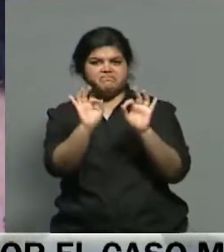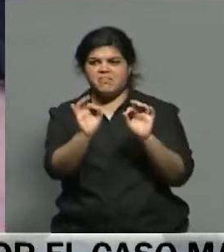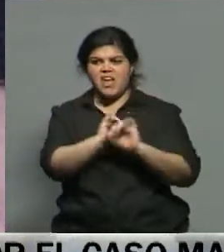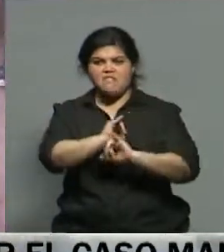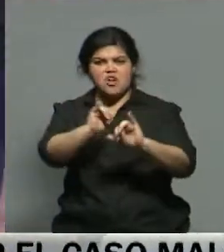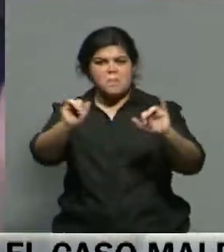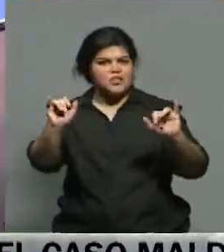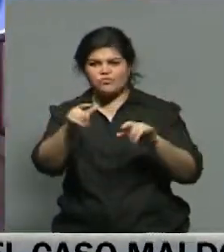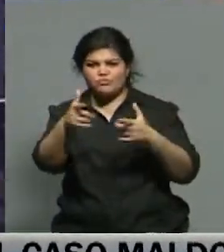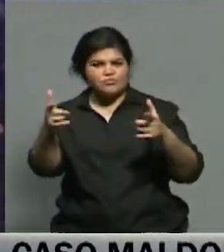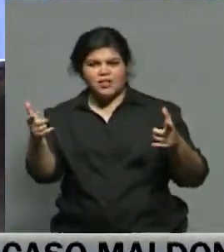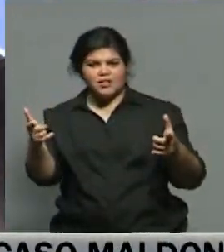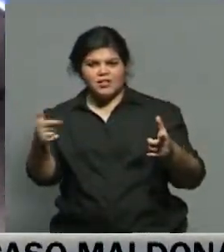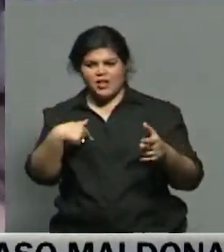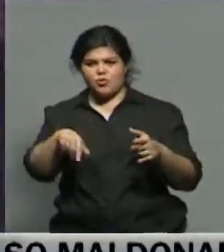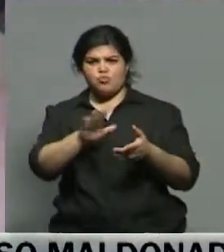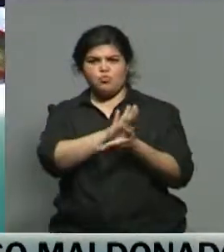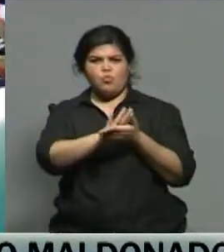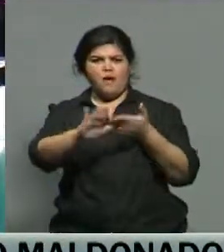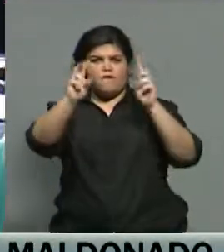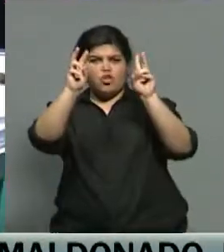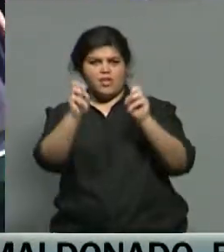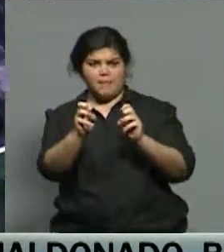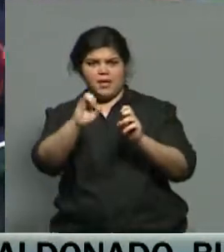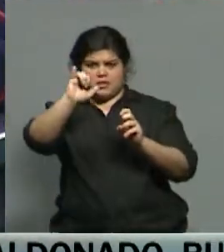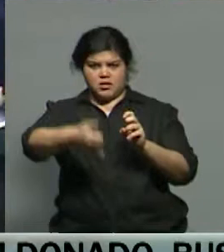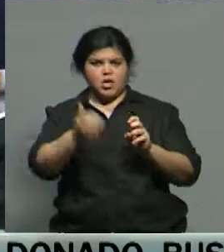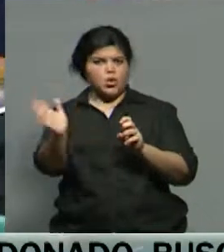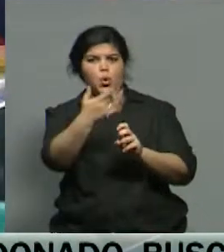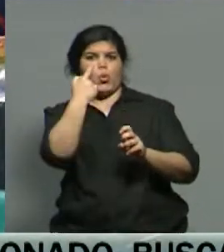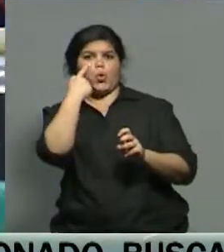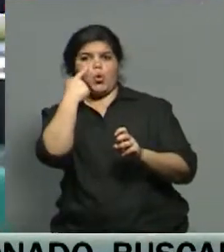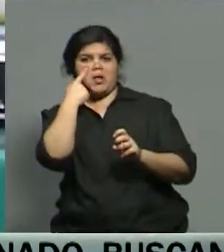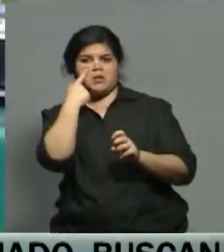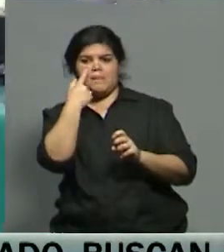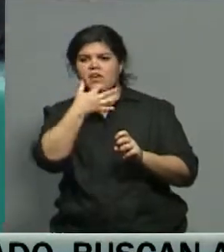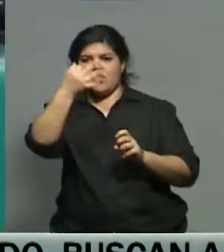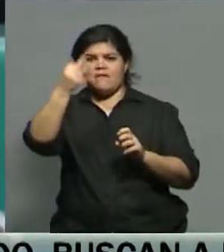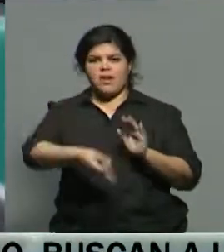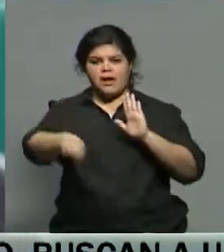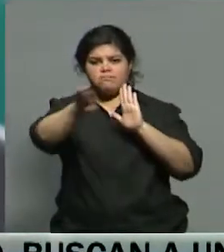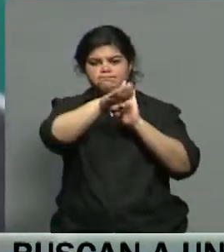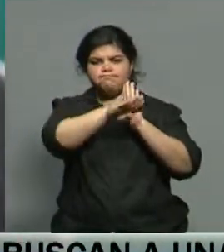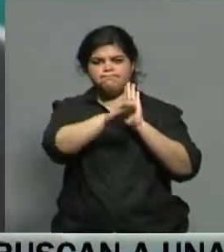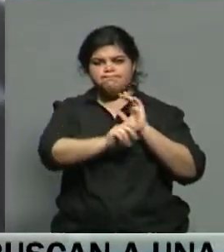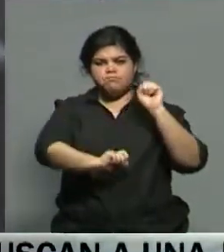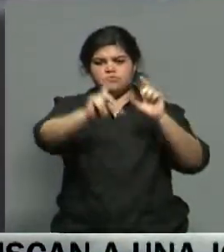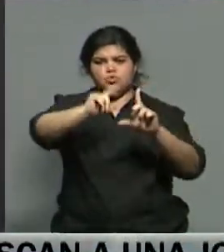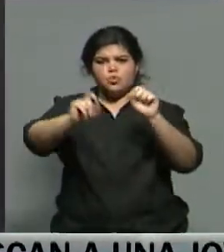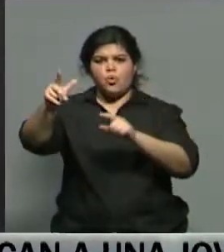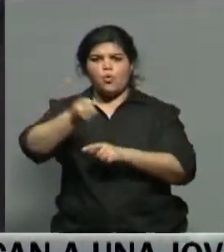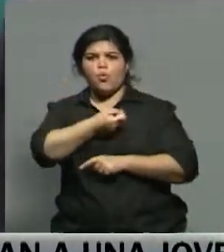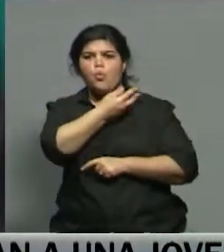tan actual y que últimamente ha tomado relevancia, no hay ningún registro sobre la cantidad